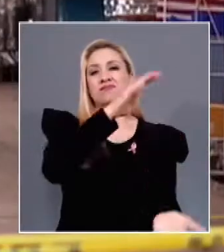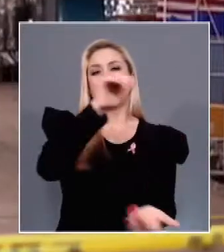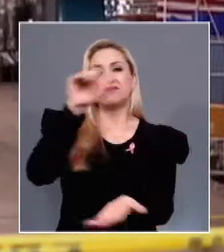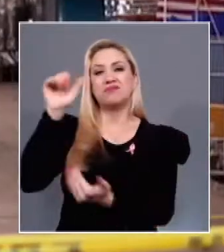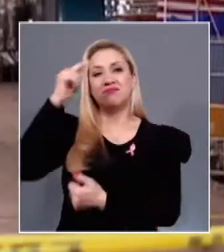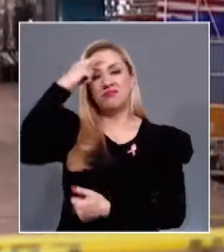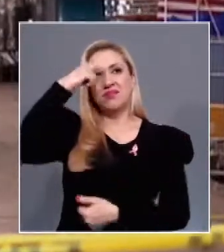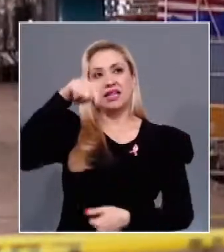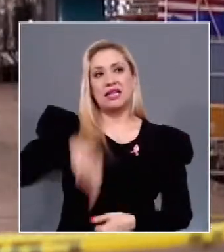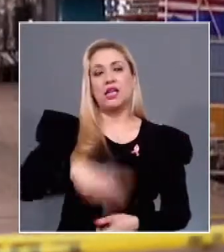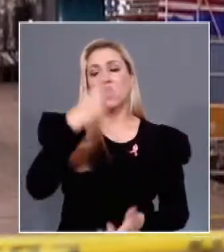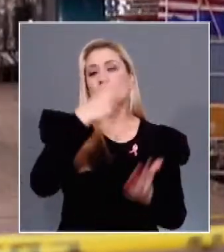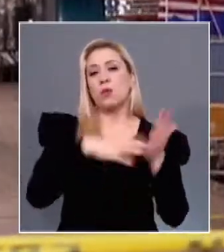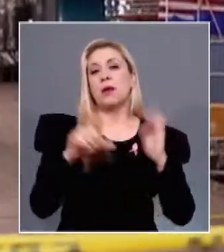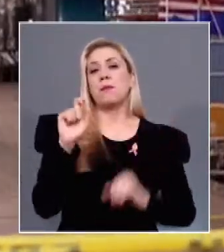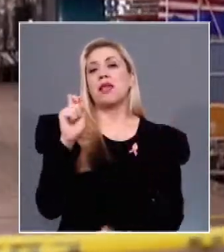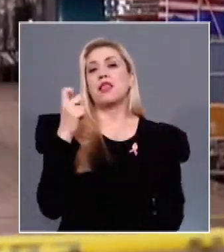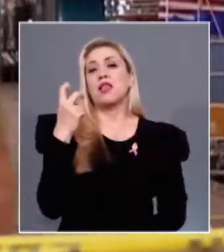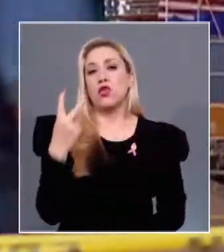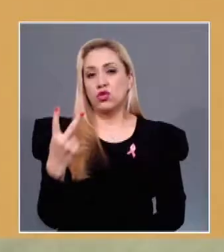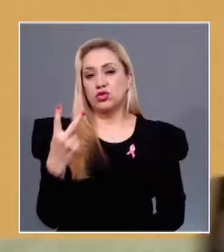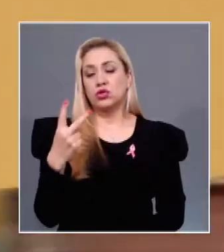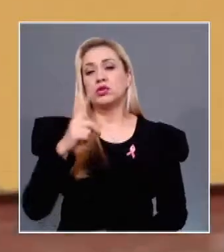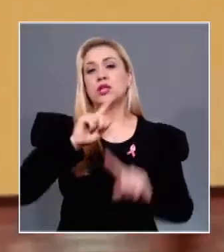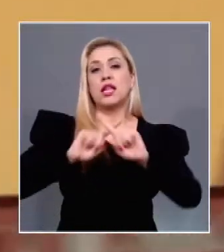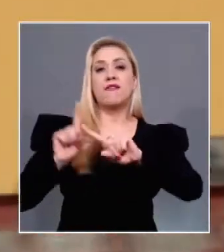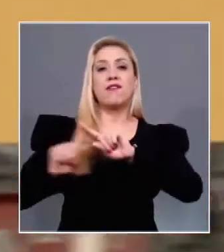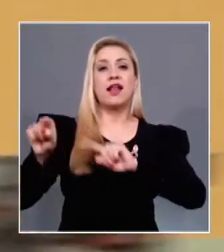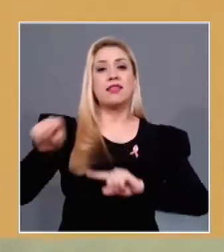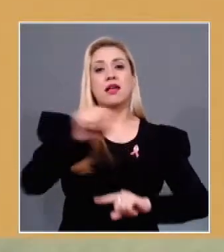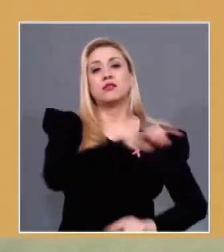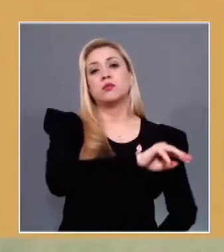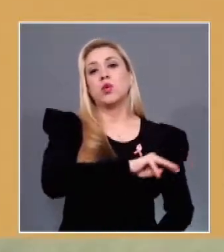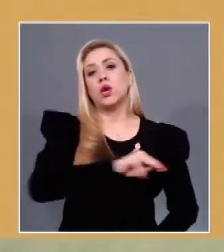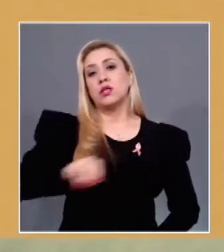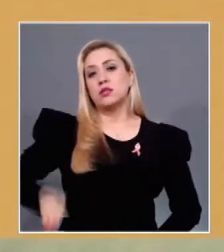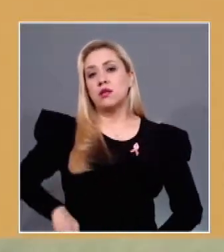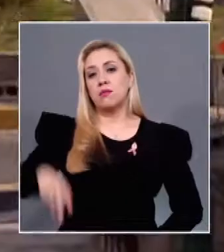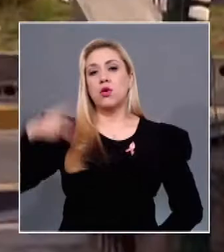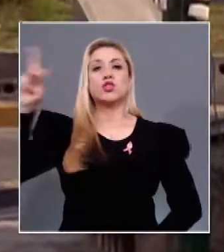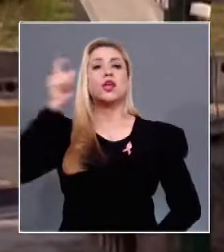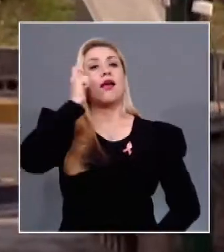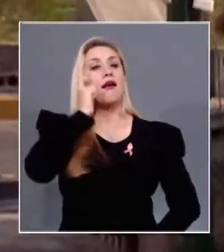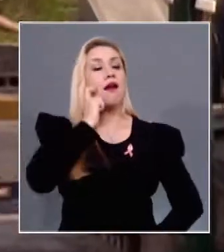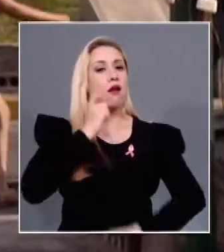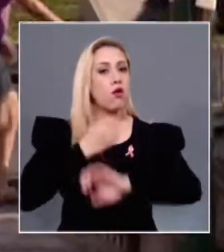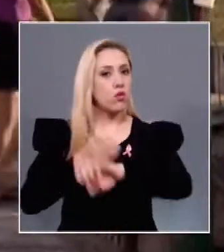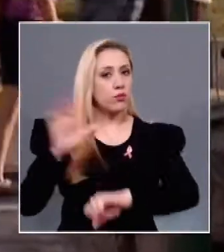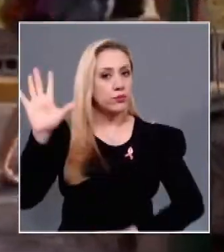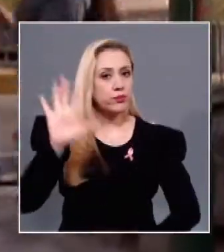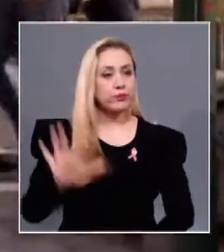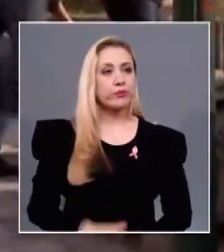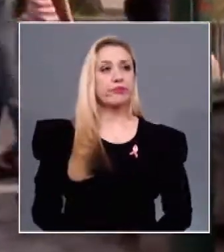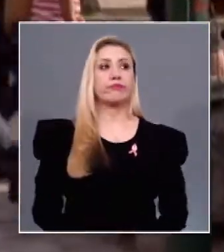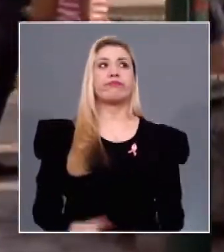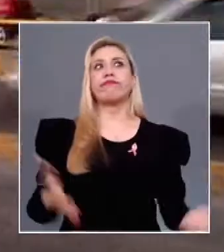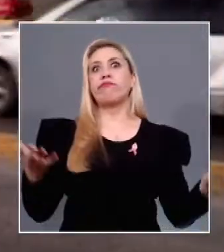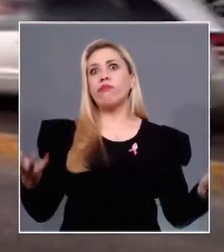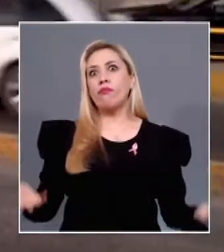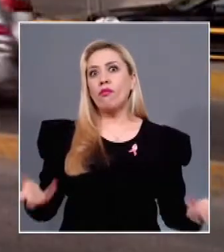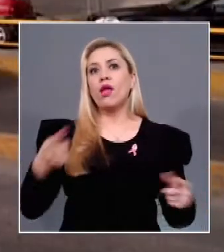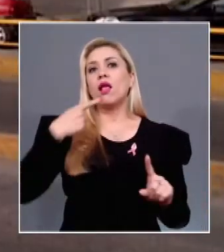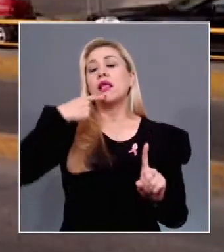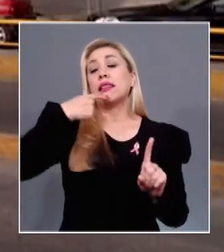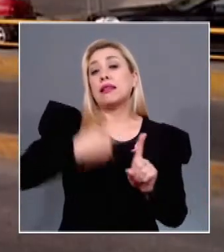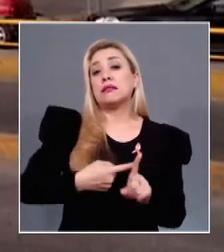2022 de distintos municipios del Estado de Guerrero. Las disposiciones en cuestión imponían el cobro